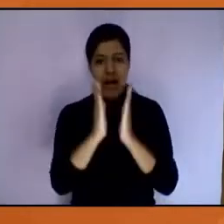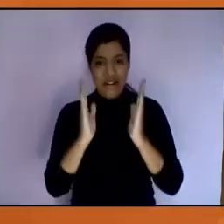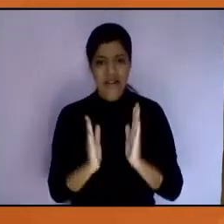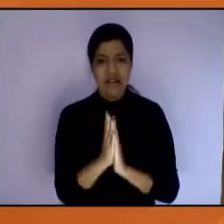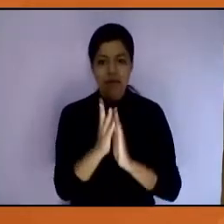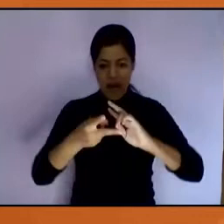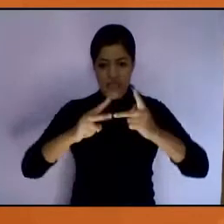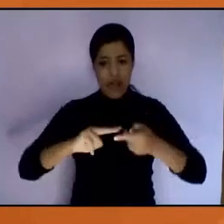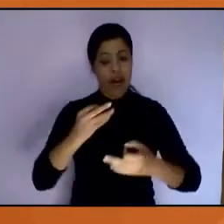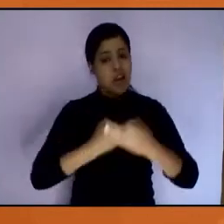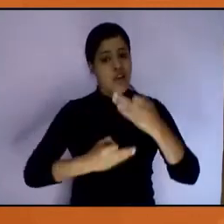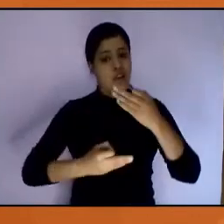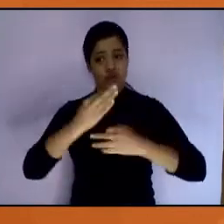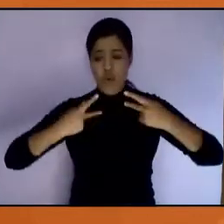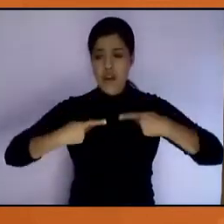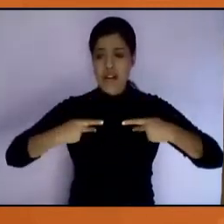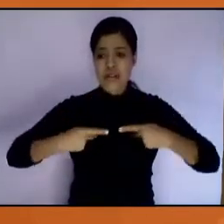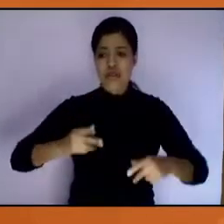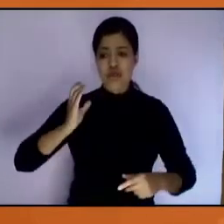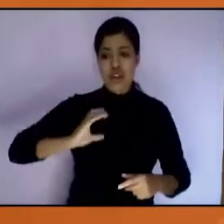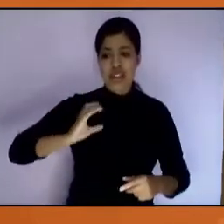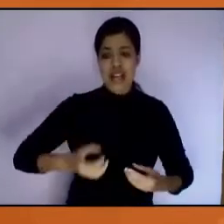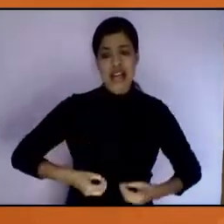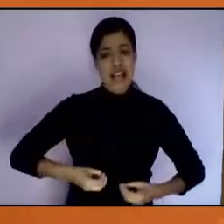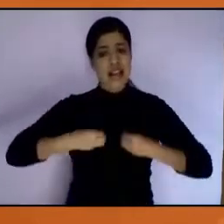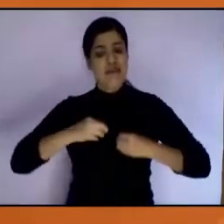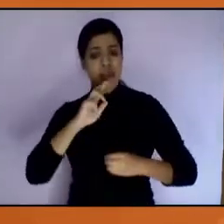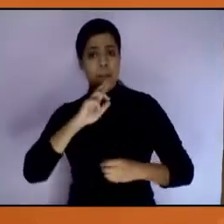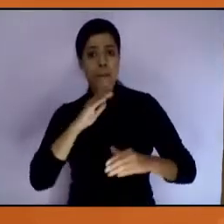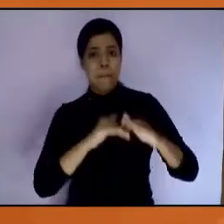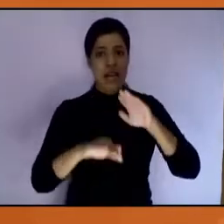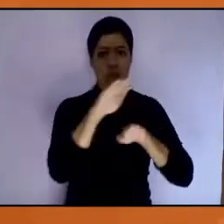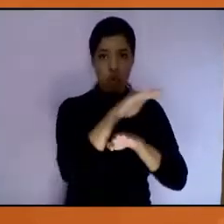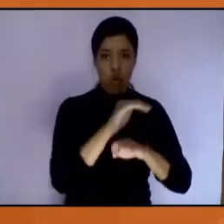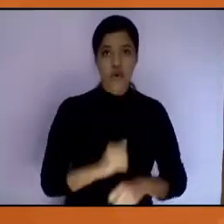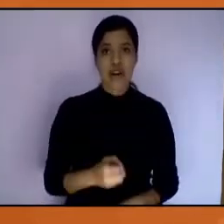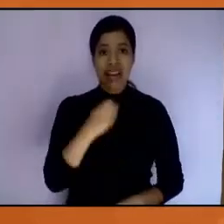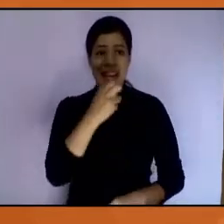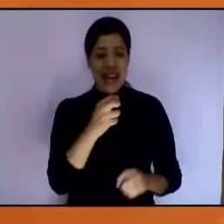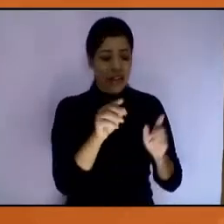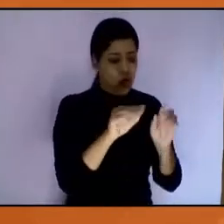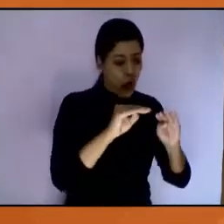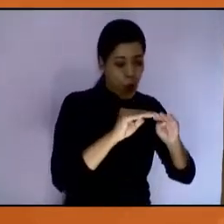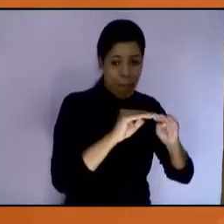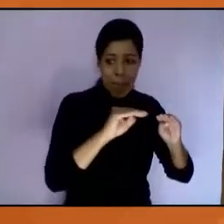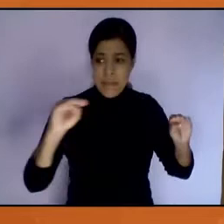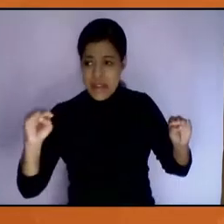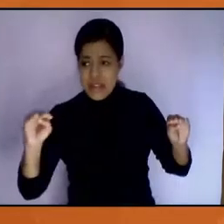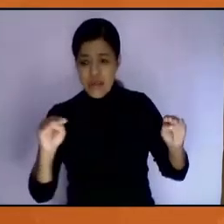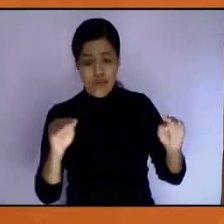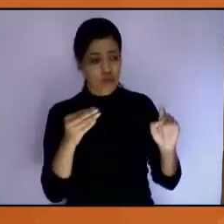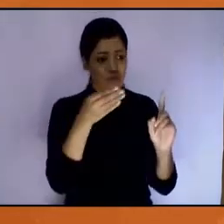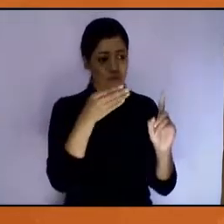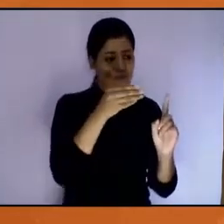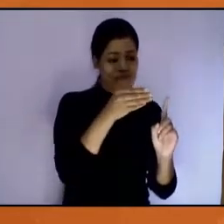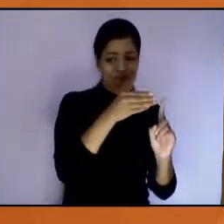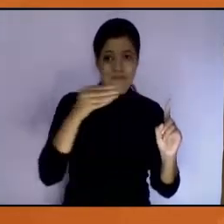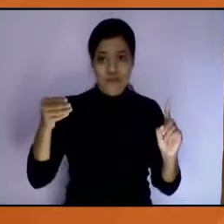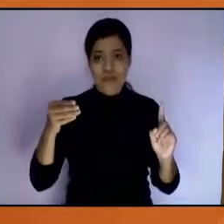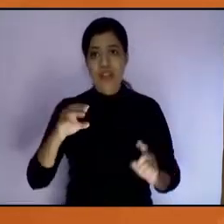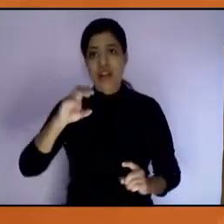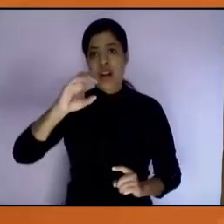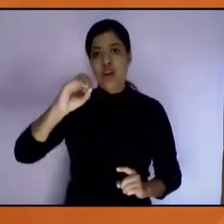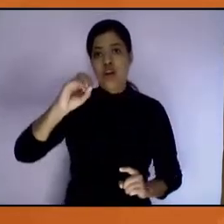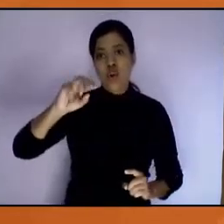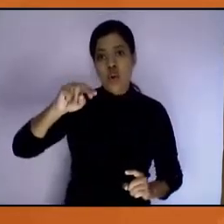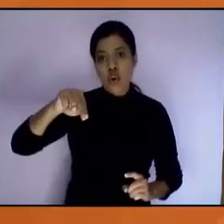personas tengan altos niveles de calidad de vida. Esto lo estamos midiendo por un indicador, que en este caso lo mide Coneval y que tiene que ver